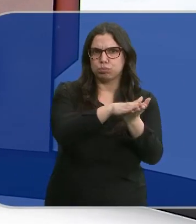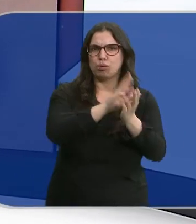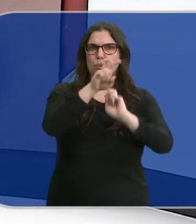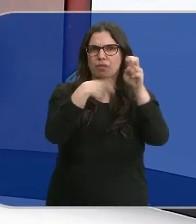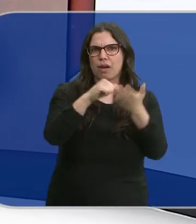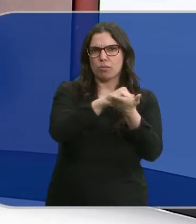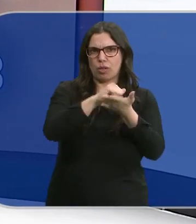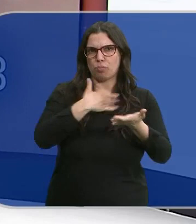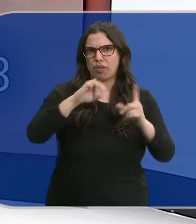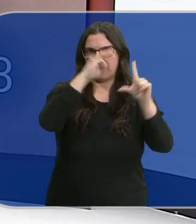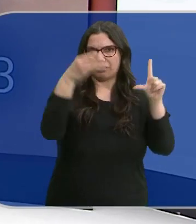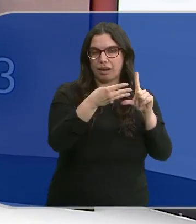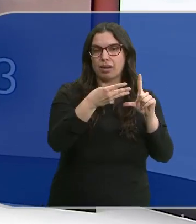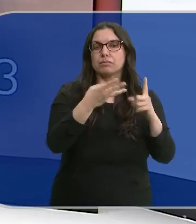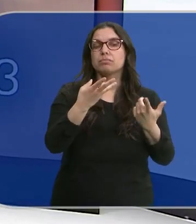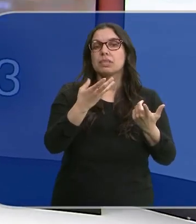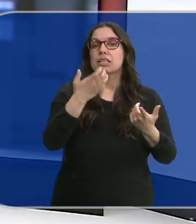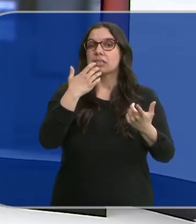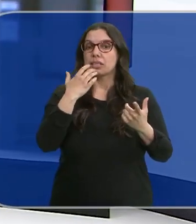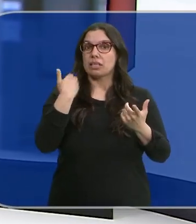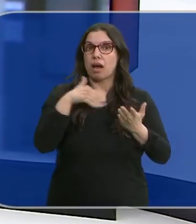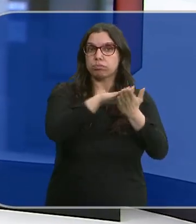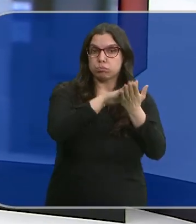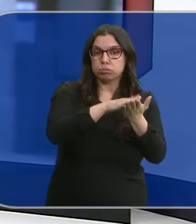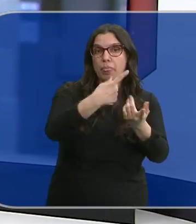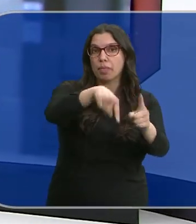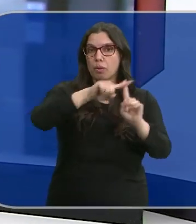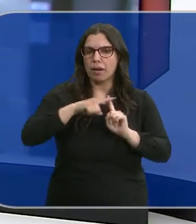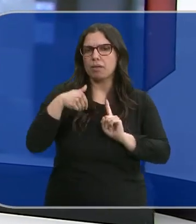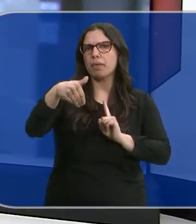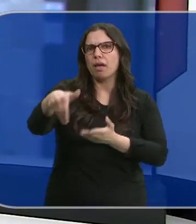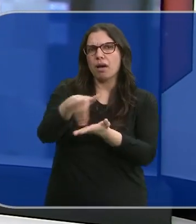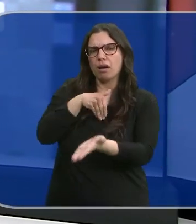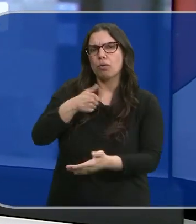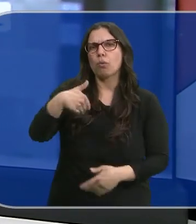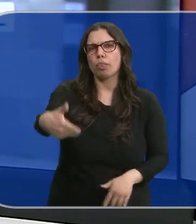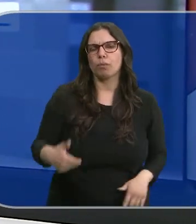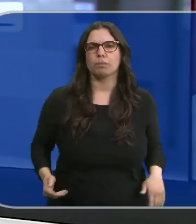modificar los borradores. ¿Cuándo empezarán a cobrar aquellos a los que les salga a devolver? Laura Cembranos.